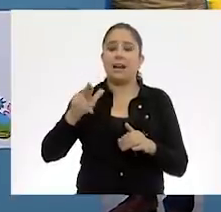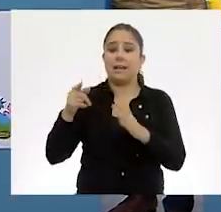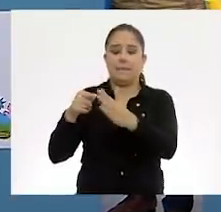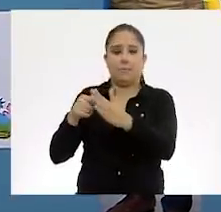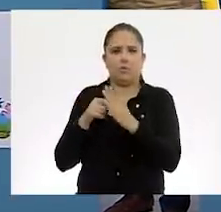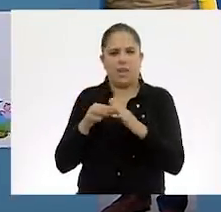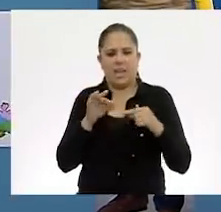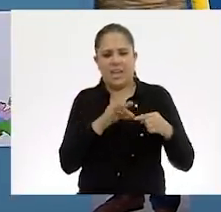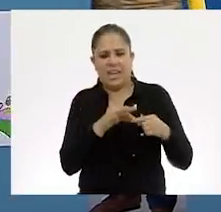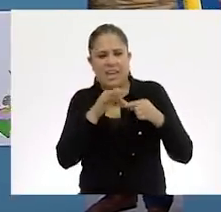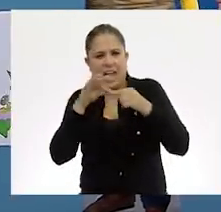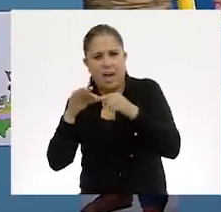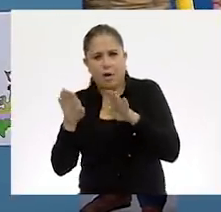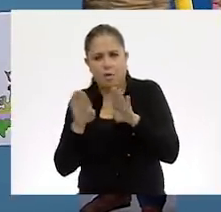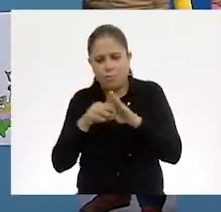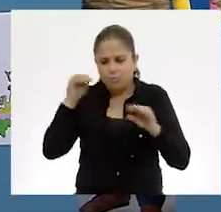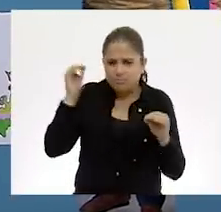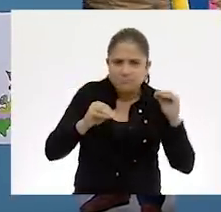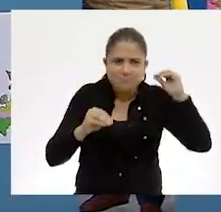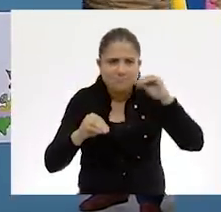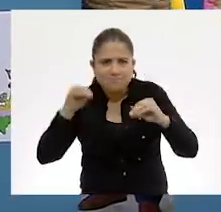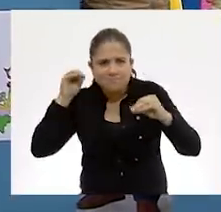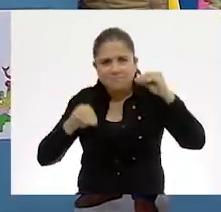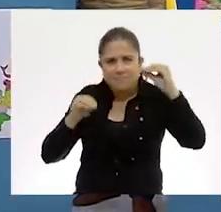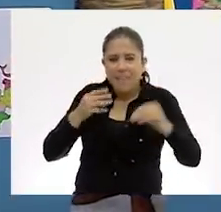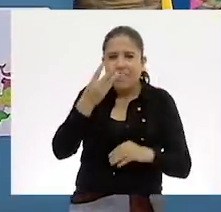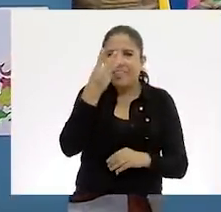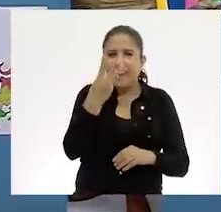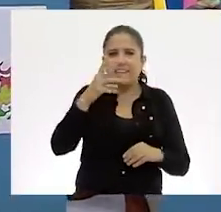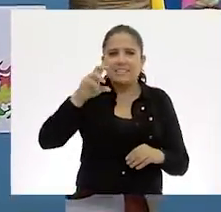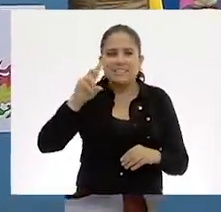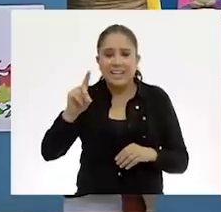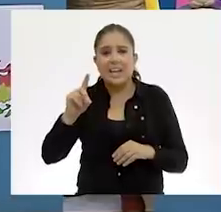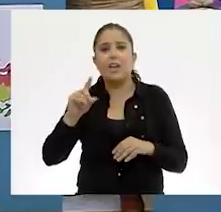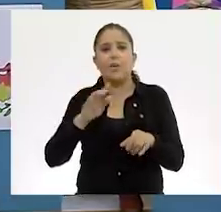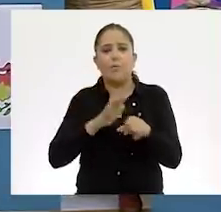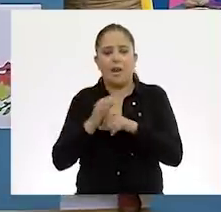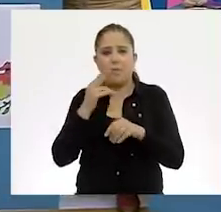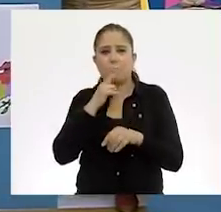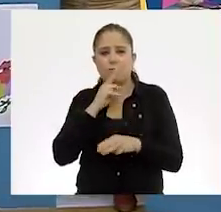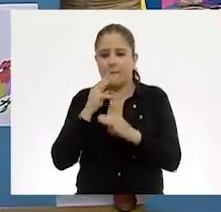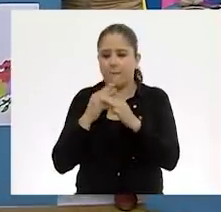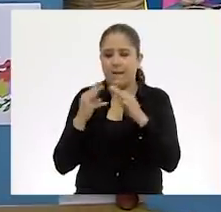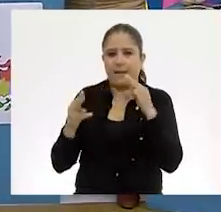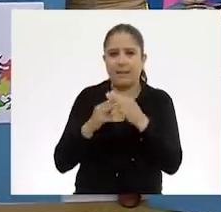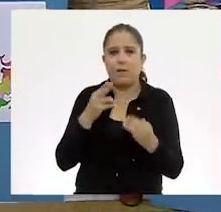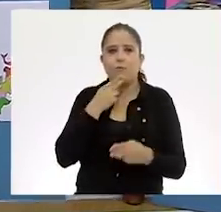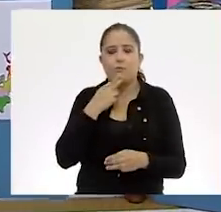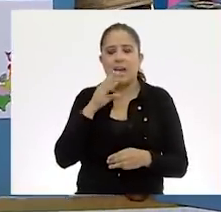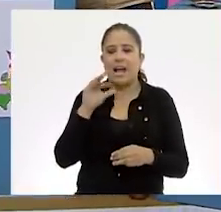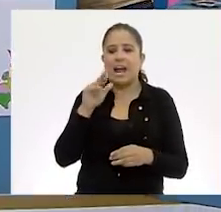guiará un proceso de elaboración de una pieza tridimensional con la técnica de cartonería tradicional.